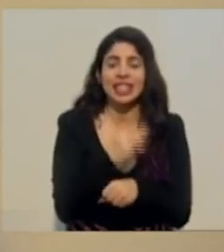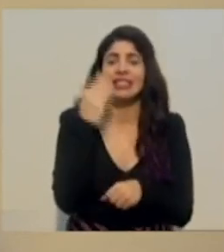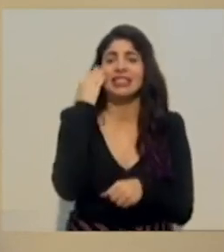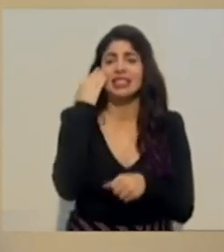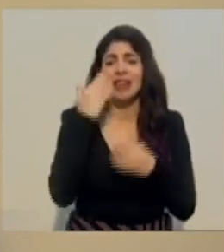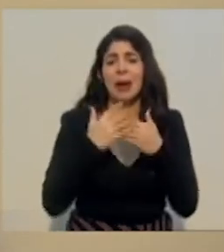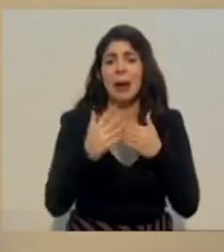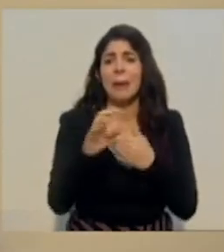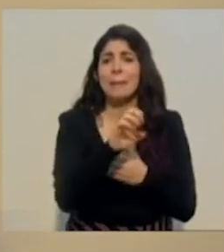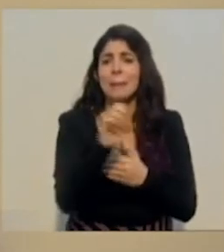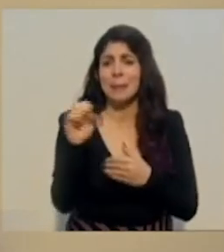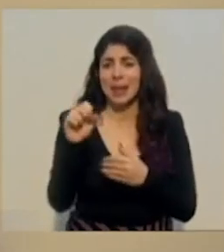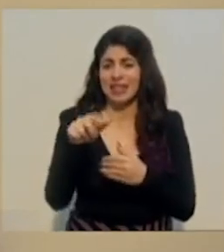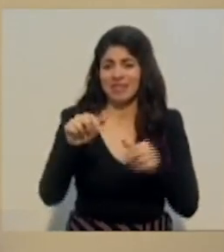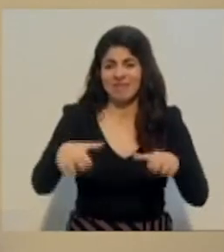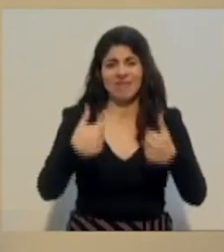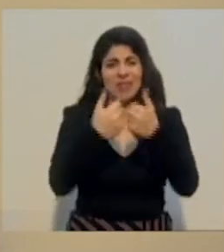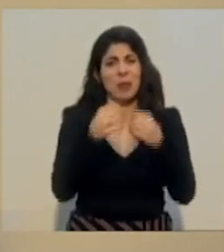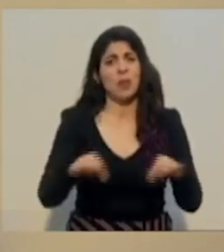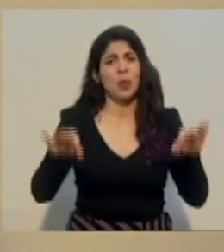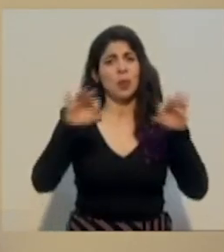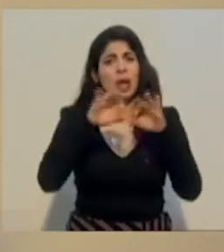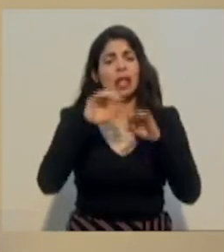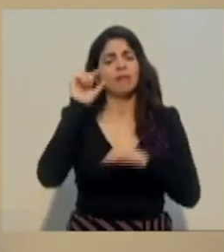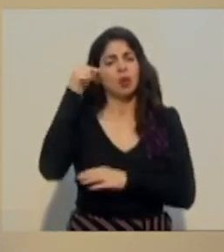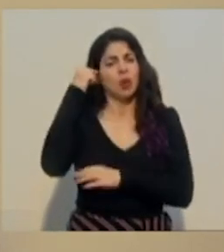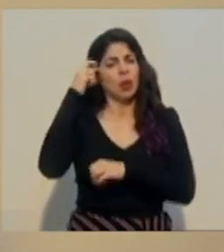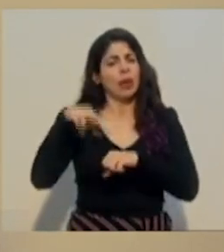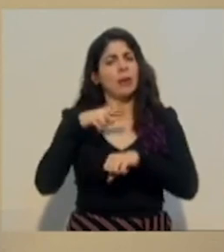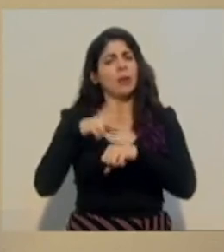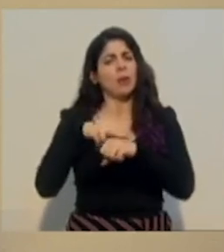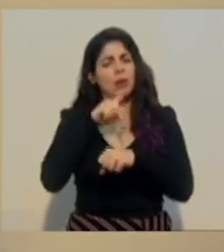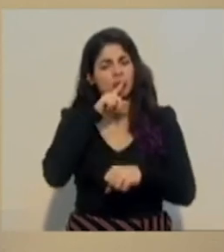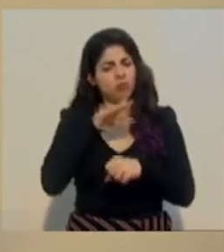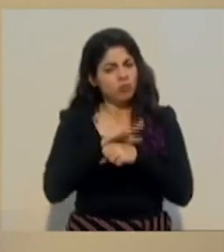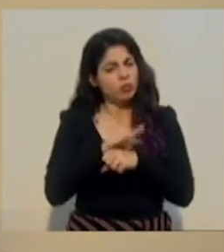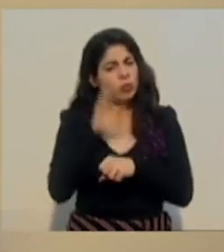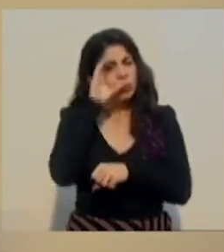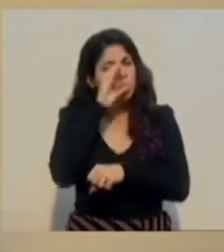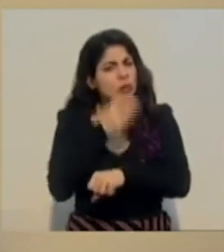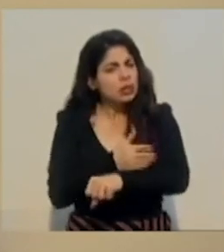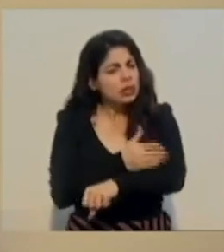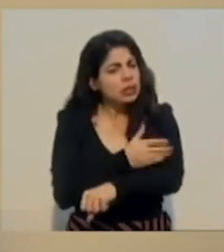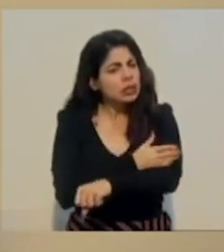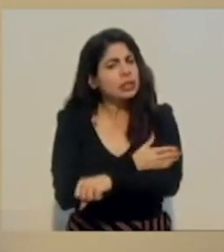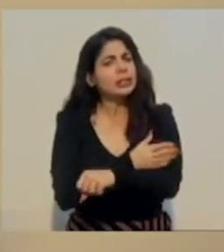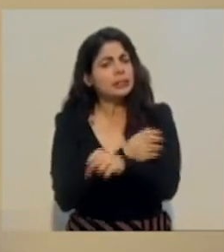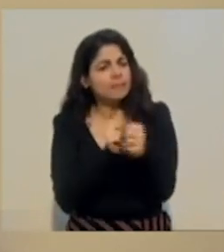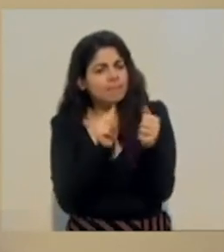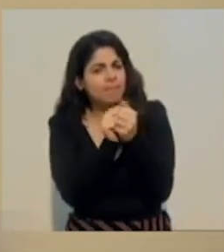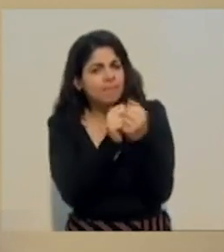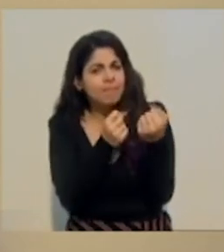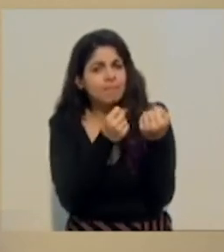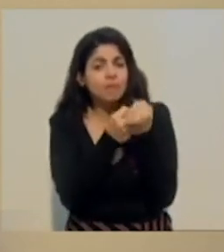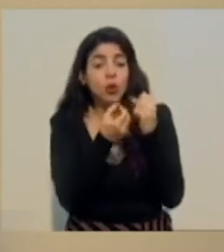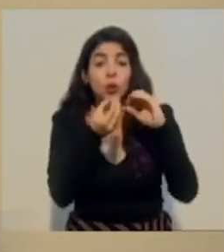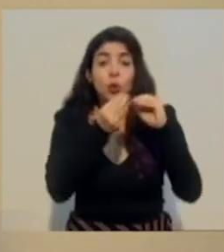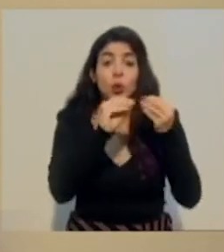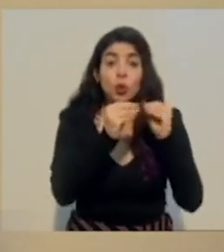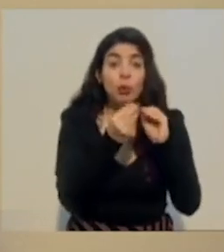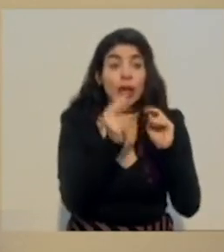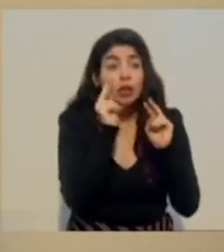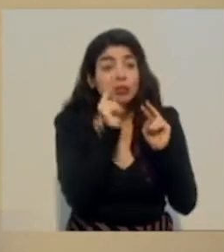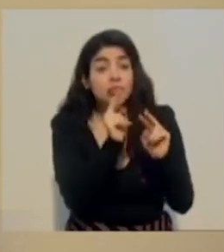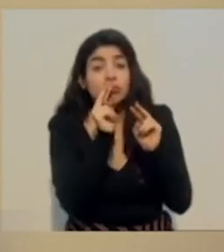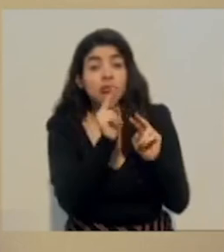Gobierno de la República se compromete de forma activa y de mejora continua a acompañarlos. Los números que observamos todos los días,